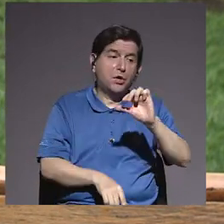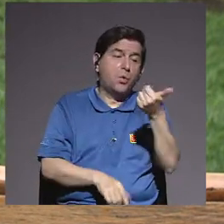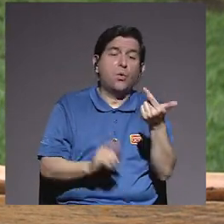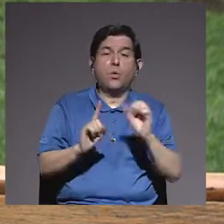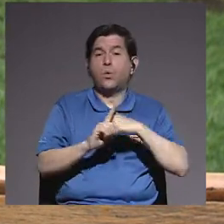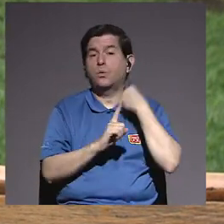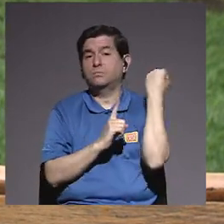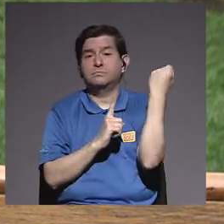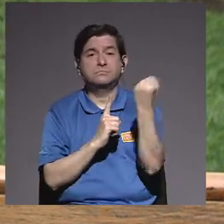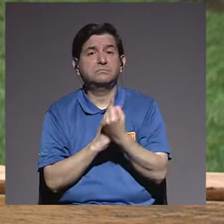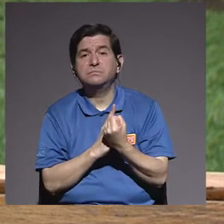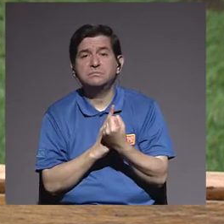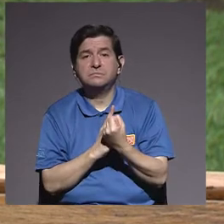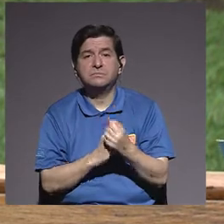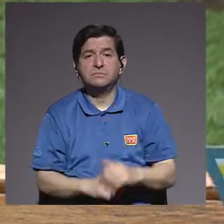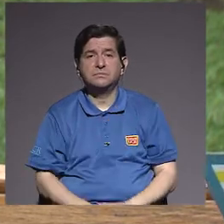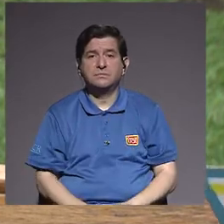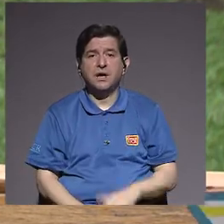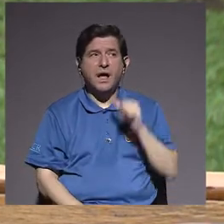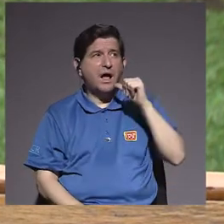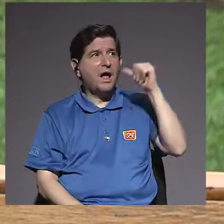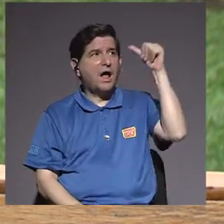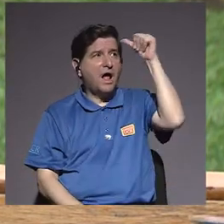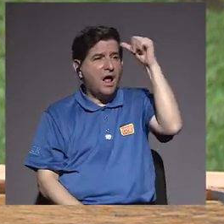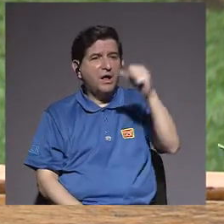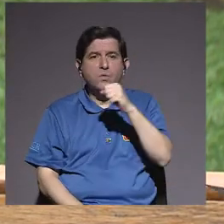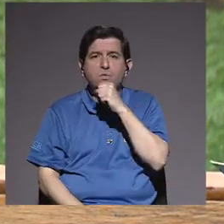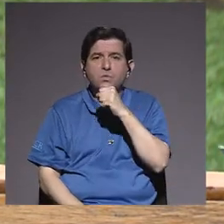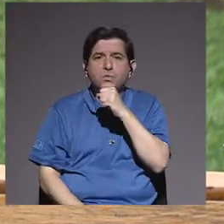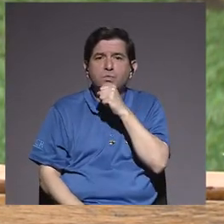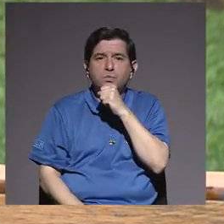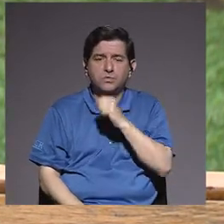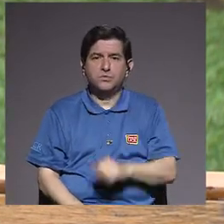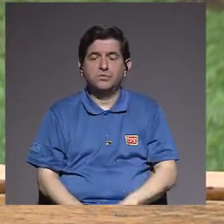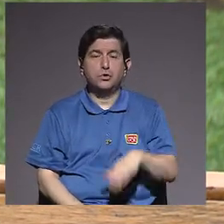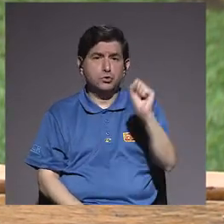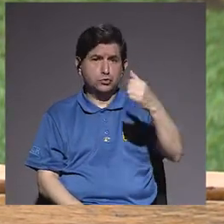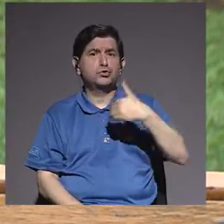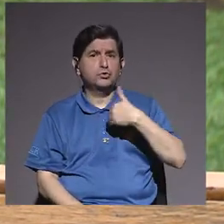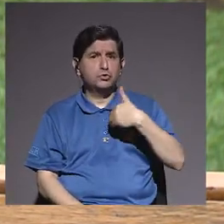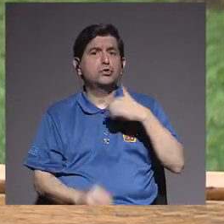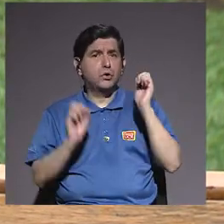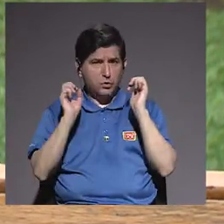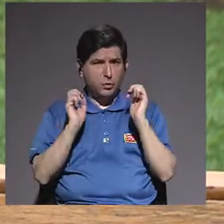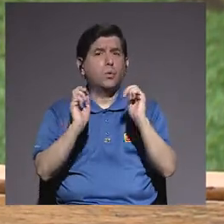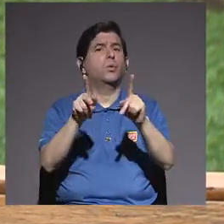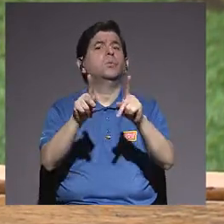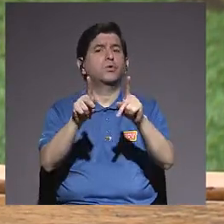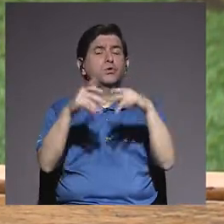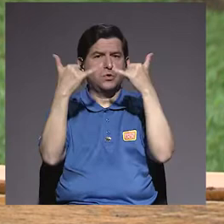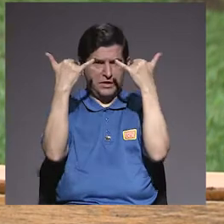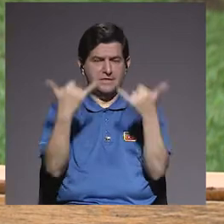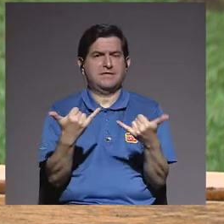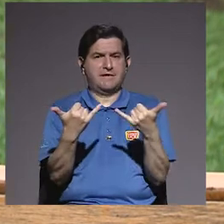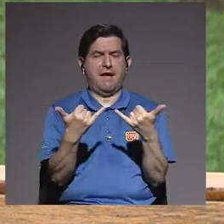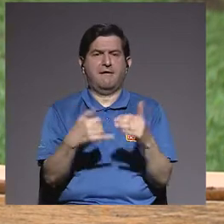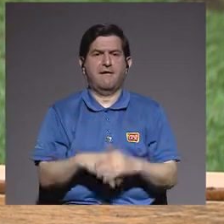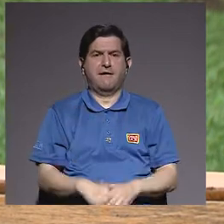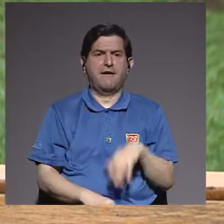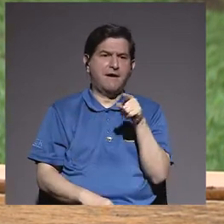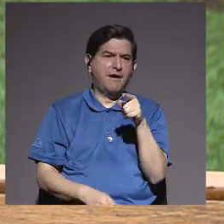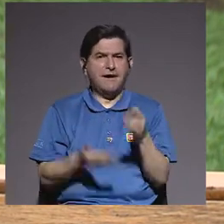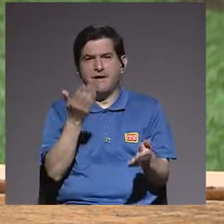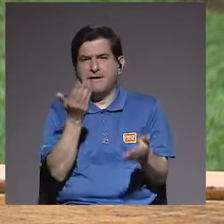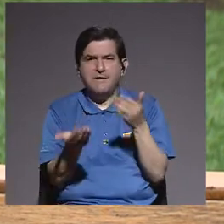otras, el adulto mayor, pues sí tiene la oportunidad ya saliendo